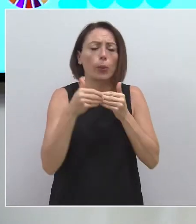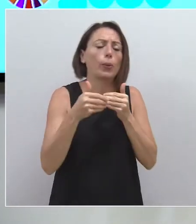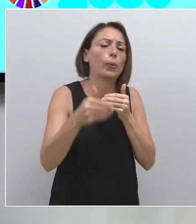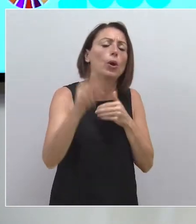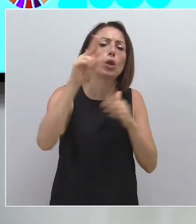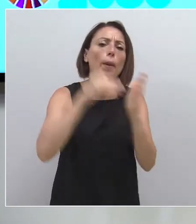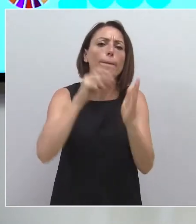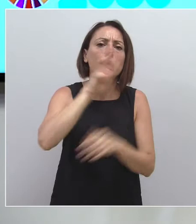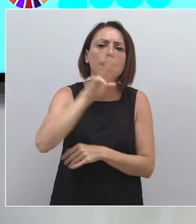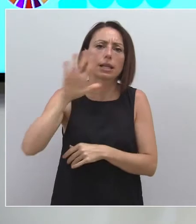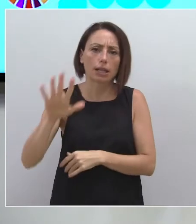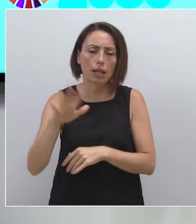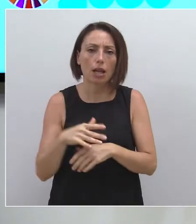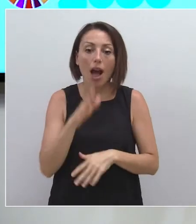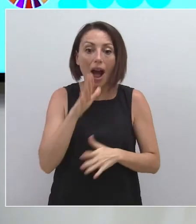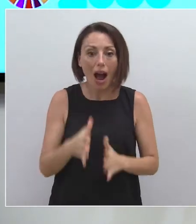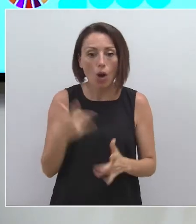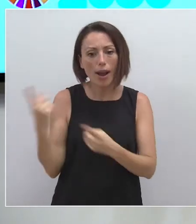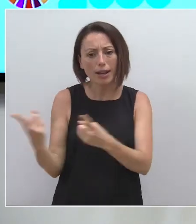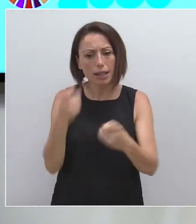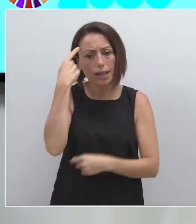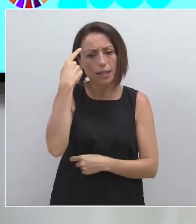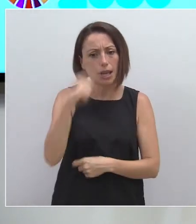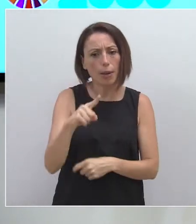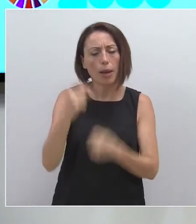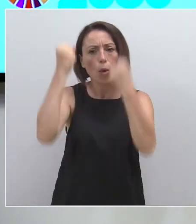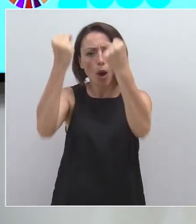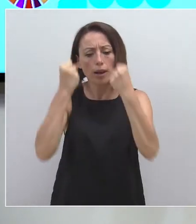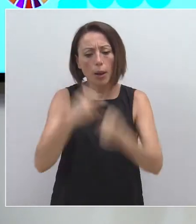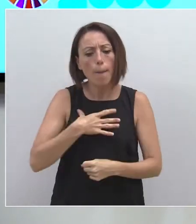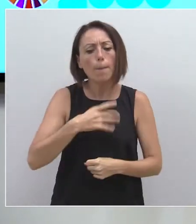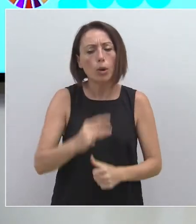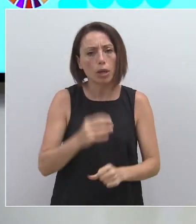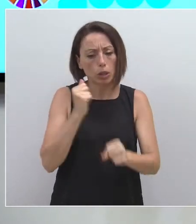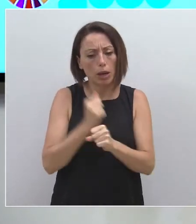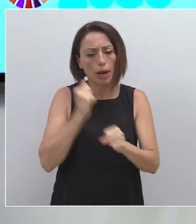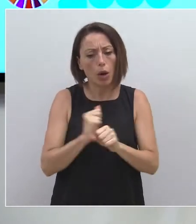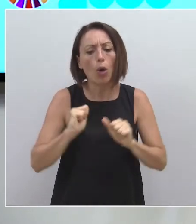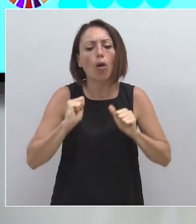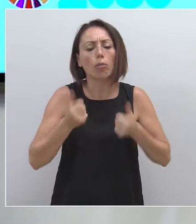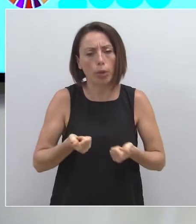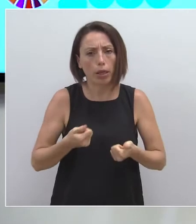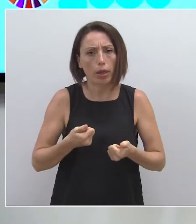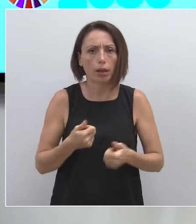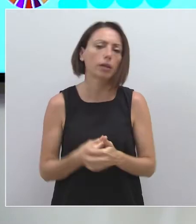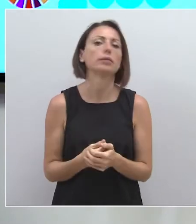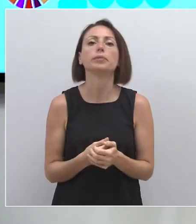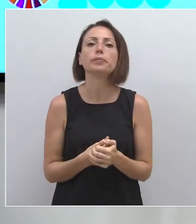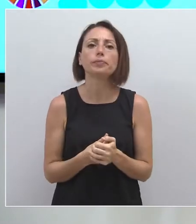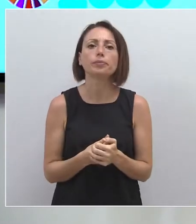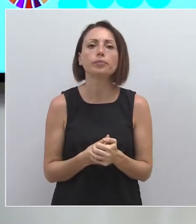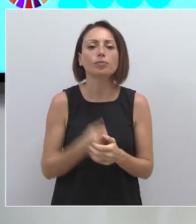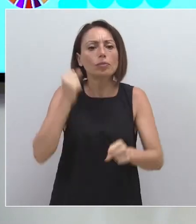Ahora, una vez definidas las necesidades, las Administraciones podemos comenzar a desarrollar las diferentes actuaciones.